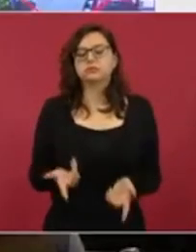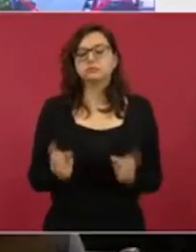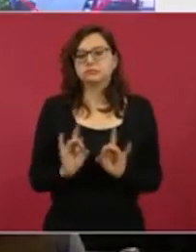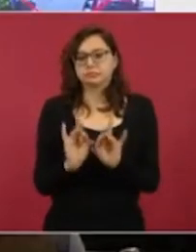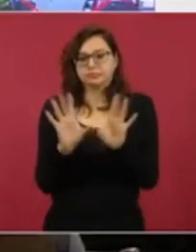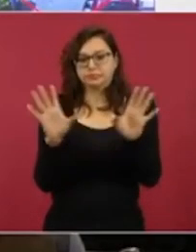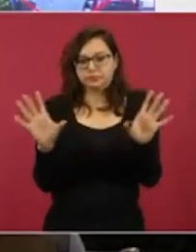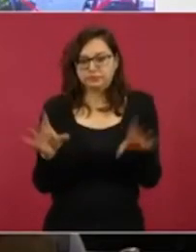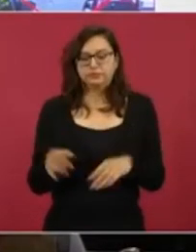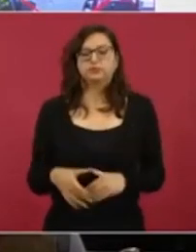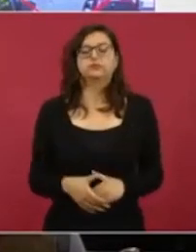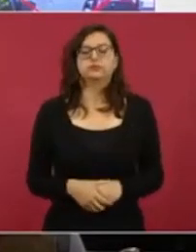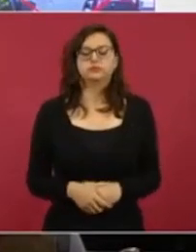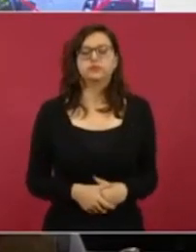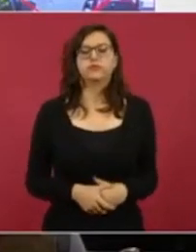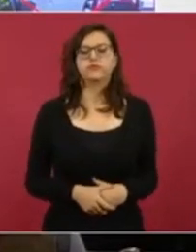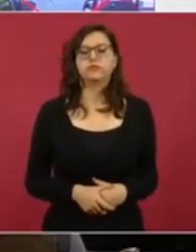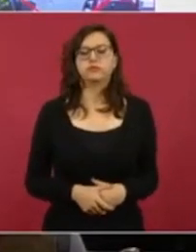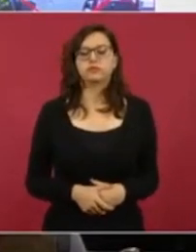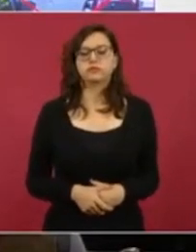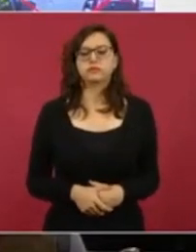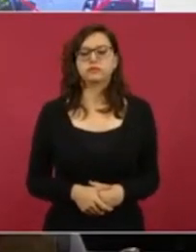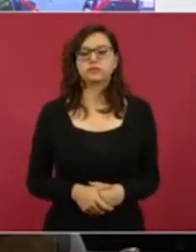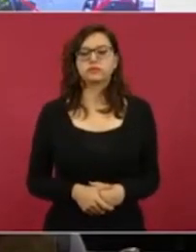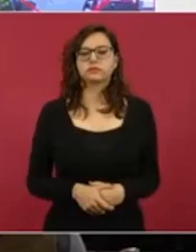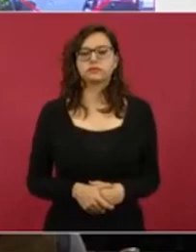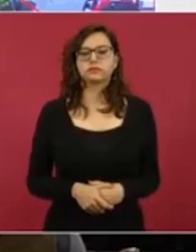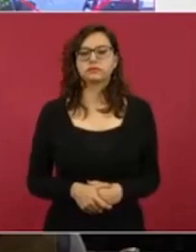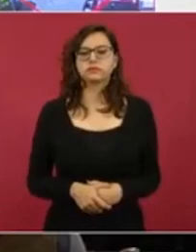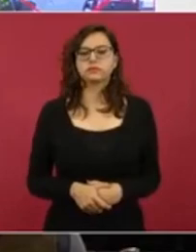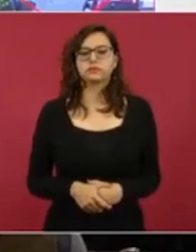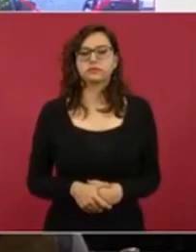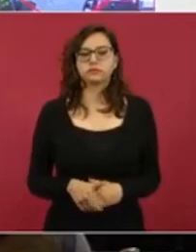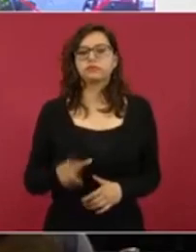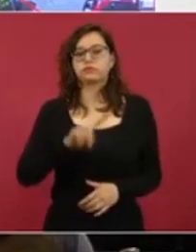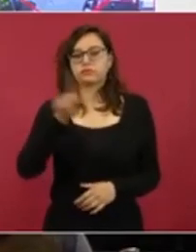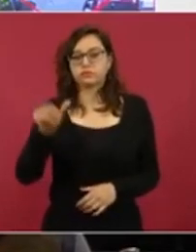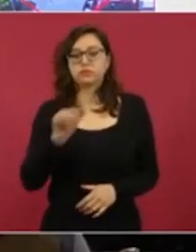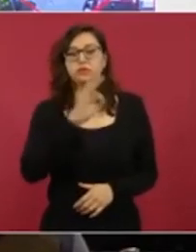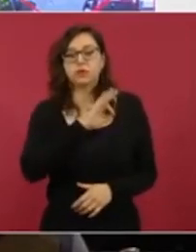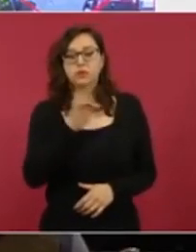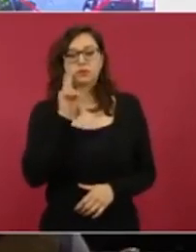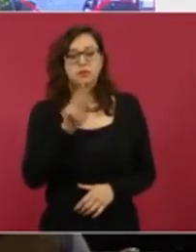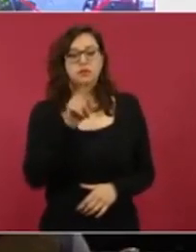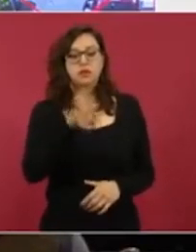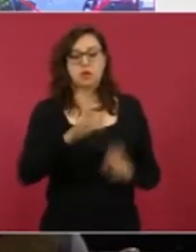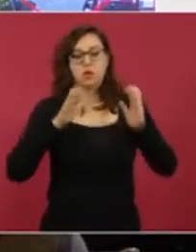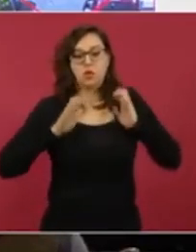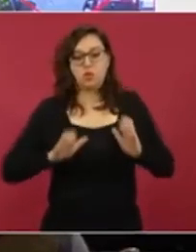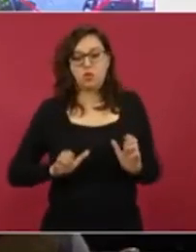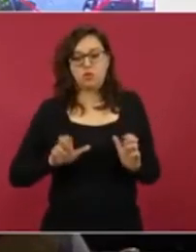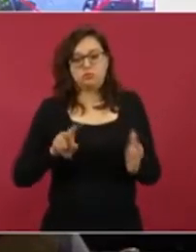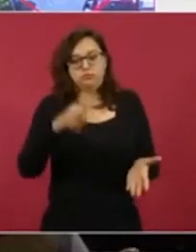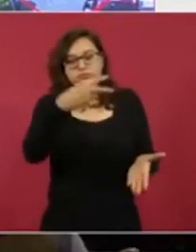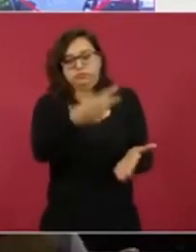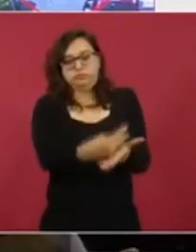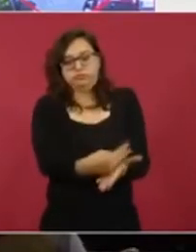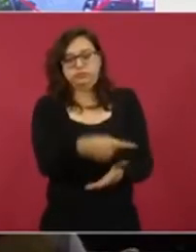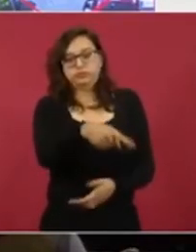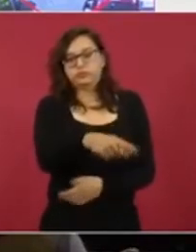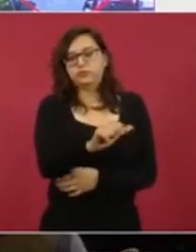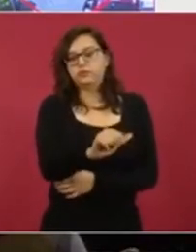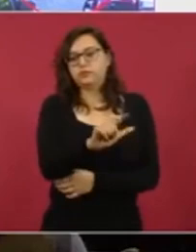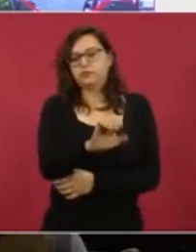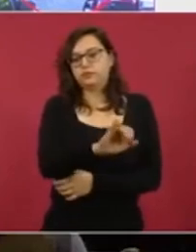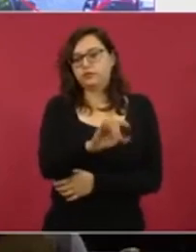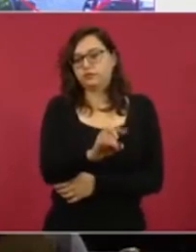Después de este evento, aquí yace el cuerpo de Alejandro N., aquí se